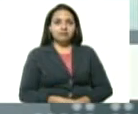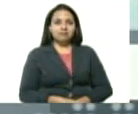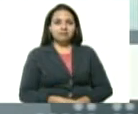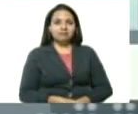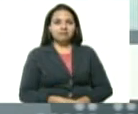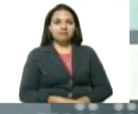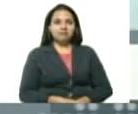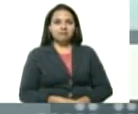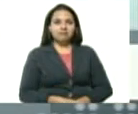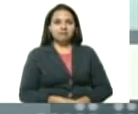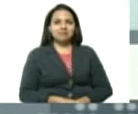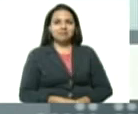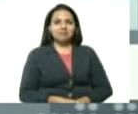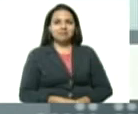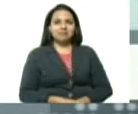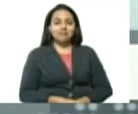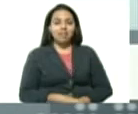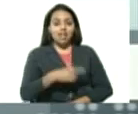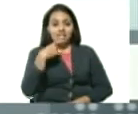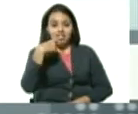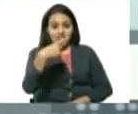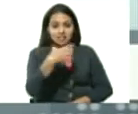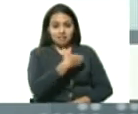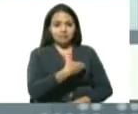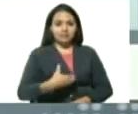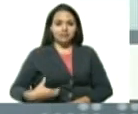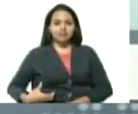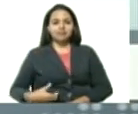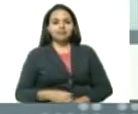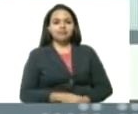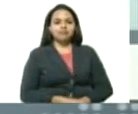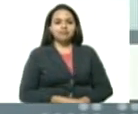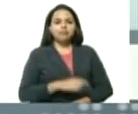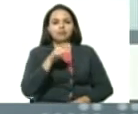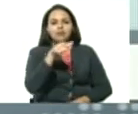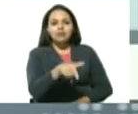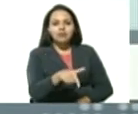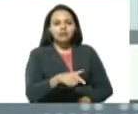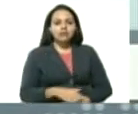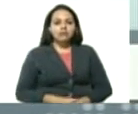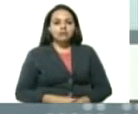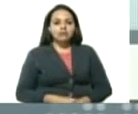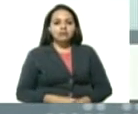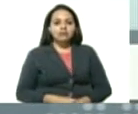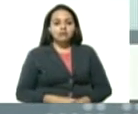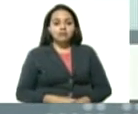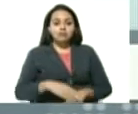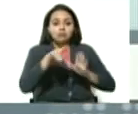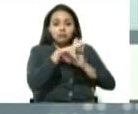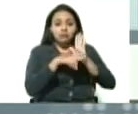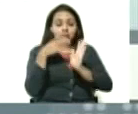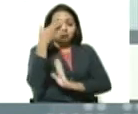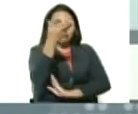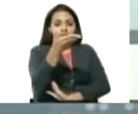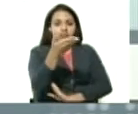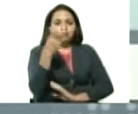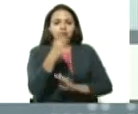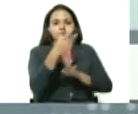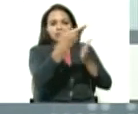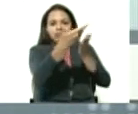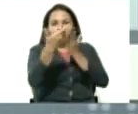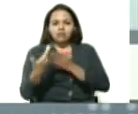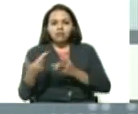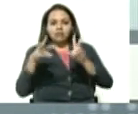Le decía, presidente, bueno, esto fue una instrucción suya, traer nuevas unidades de